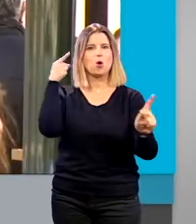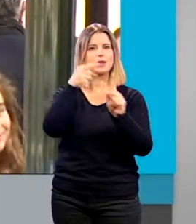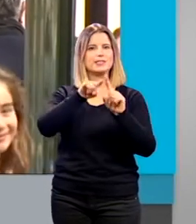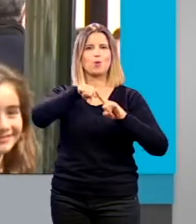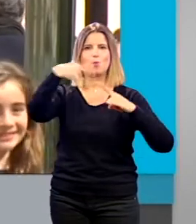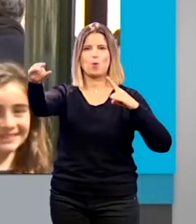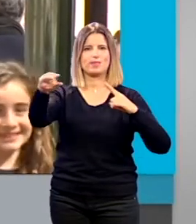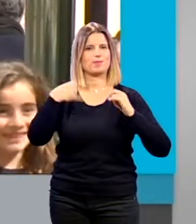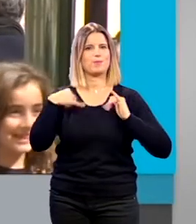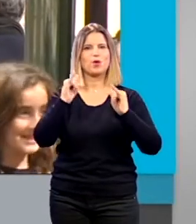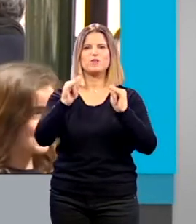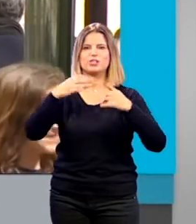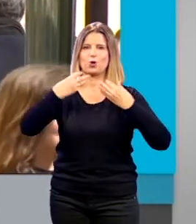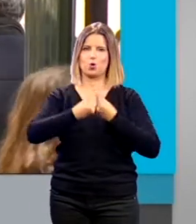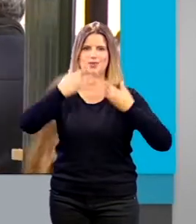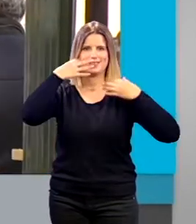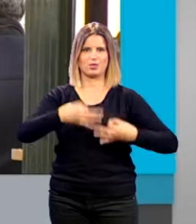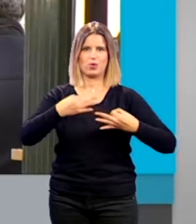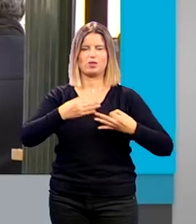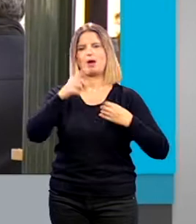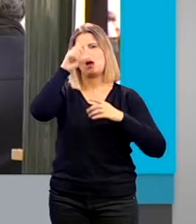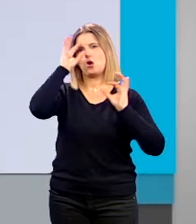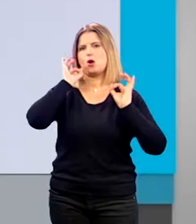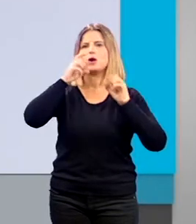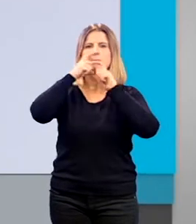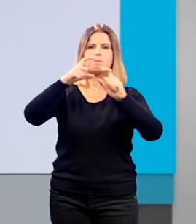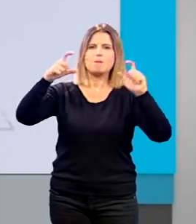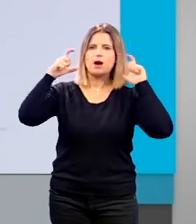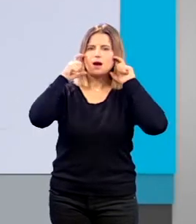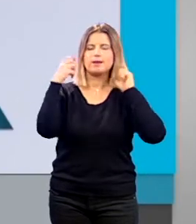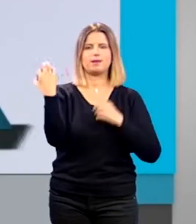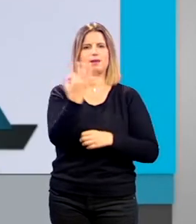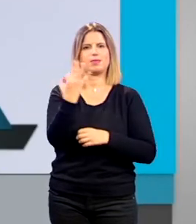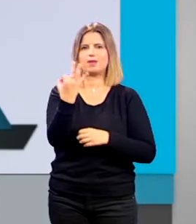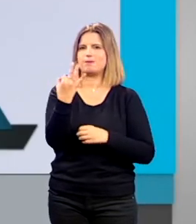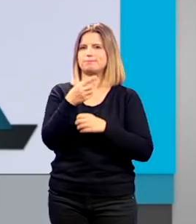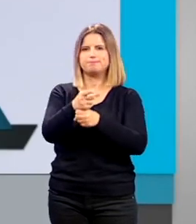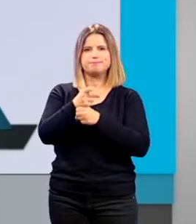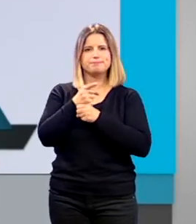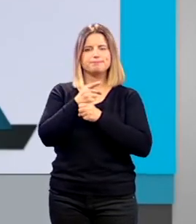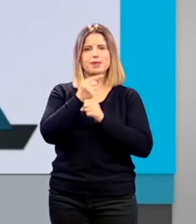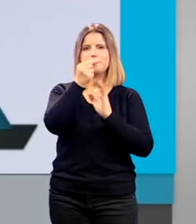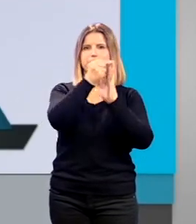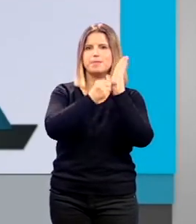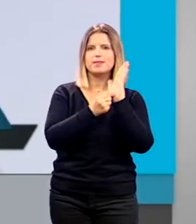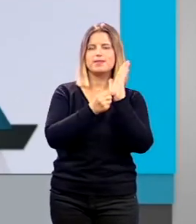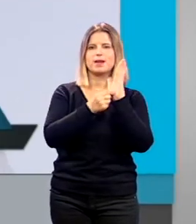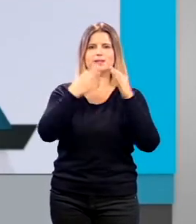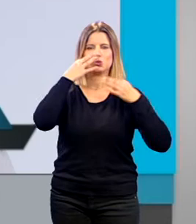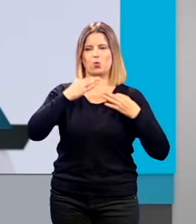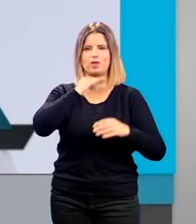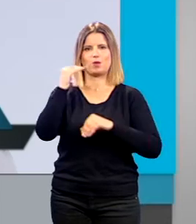una manera segura. Que por supuesto hay que usar la mascarilla, que por supuesto hay que cumplir con todas las medidas de